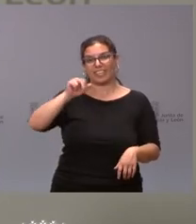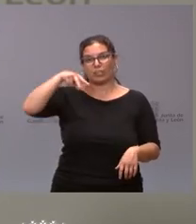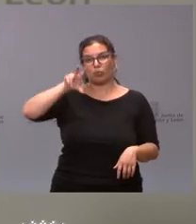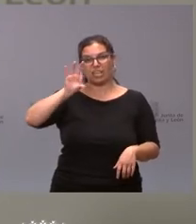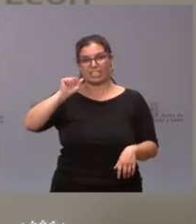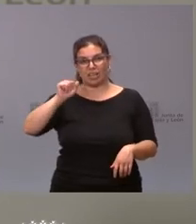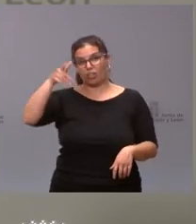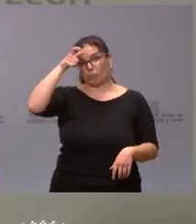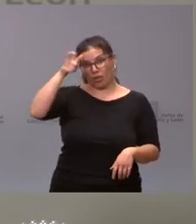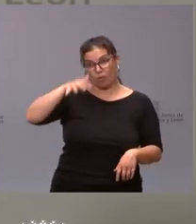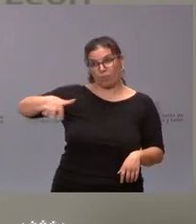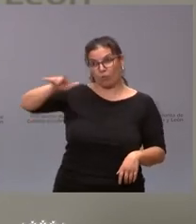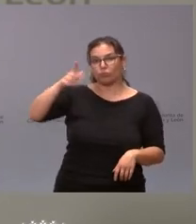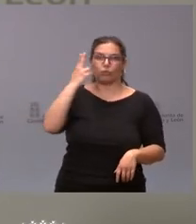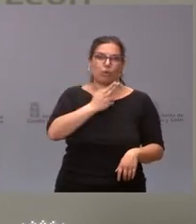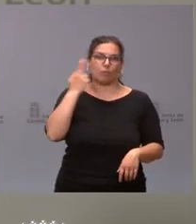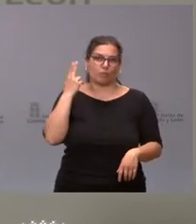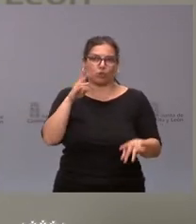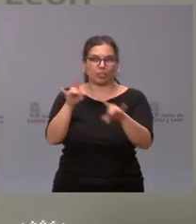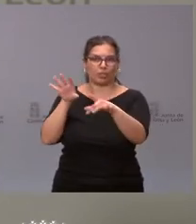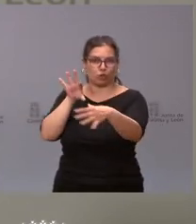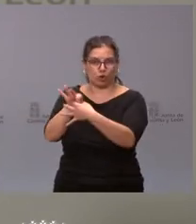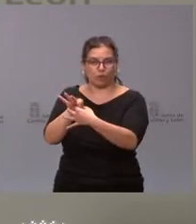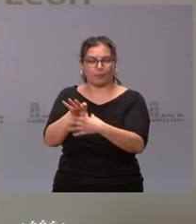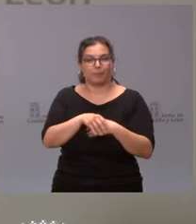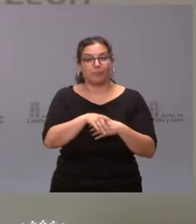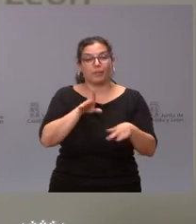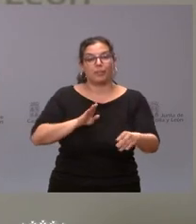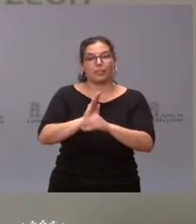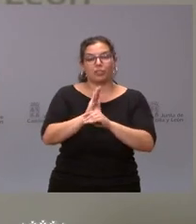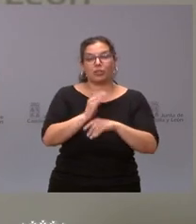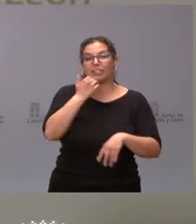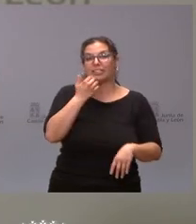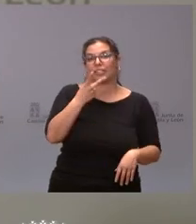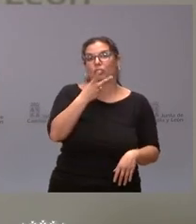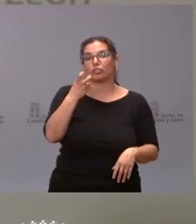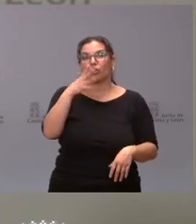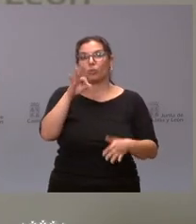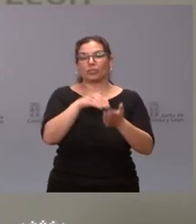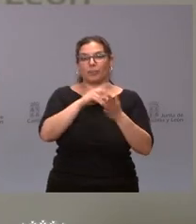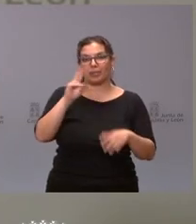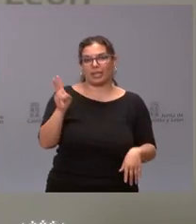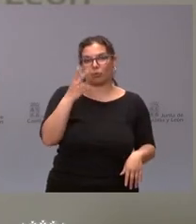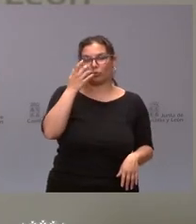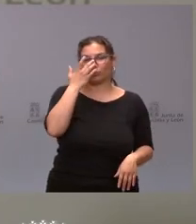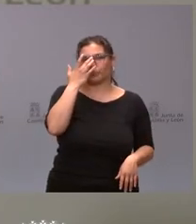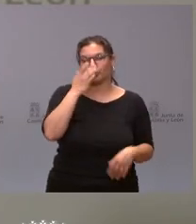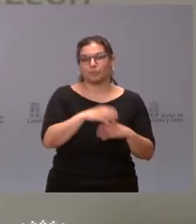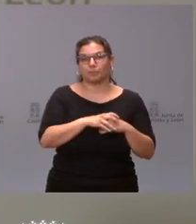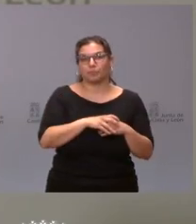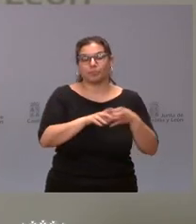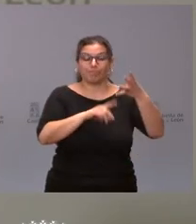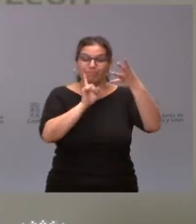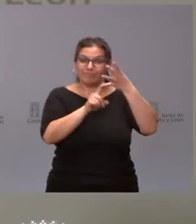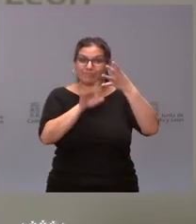y es un compromiso, claramente, con el territorio rural y una inversión de casi 250.000 euros. Un cuarto